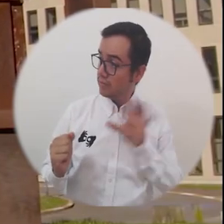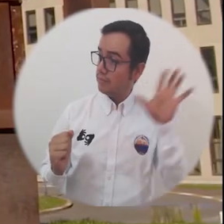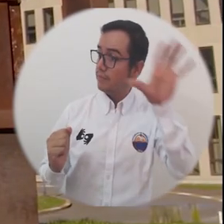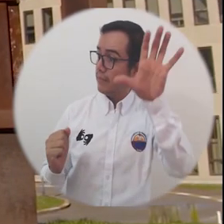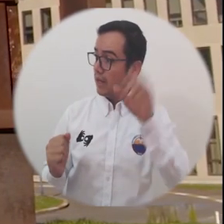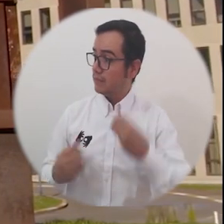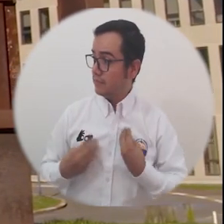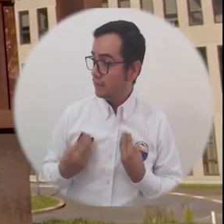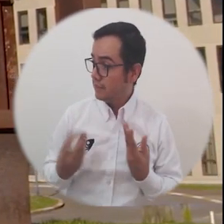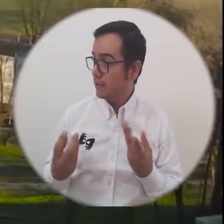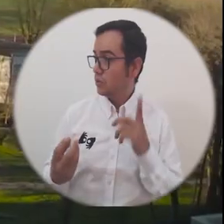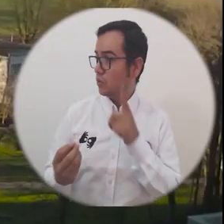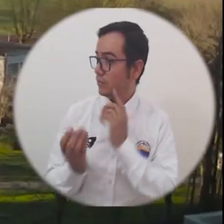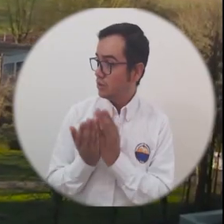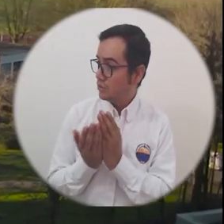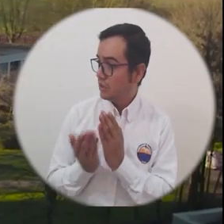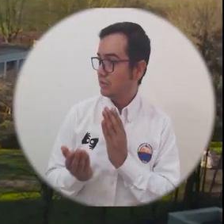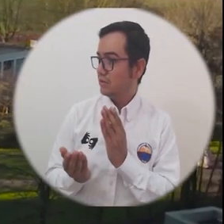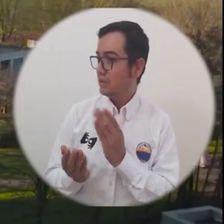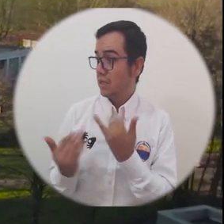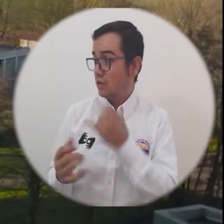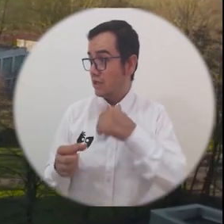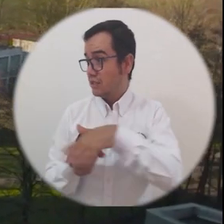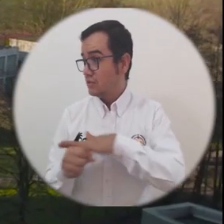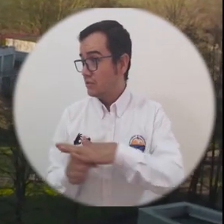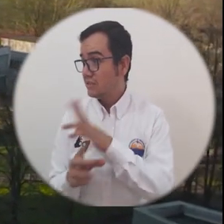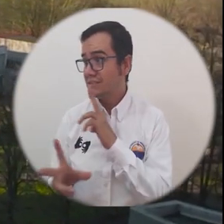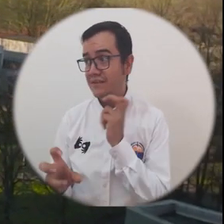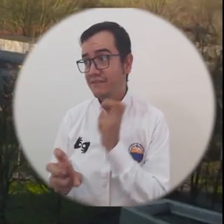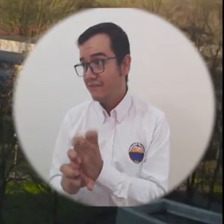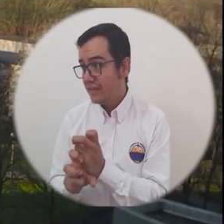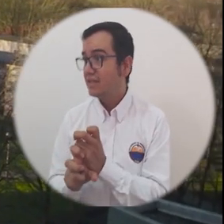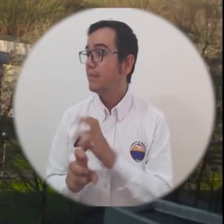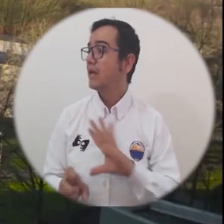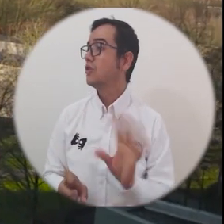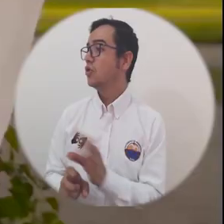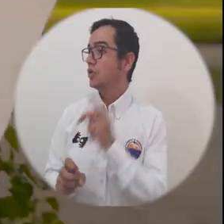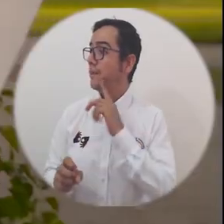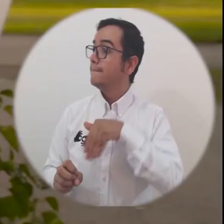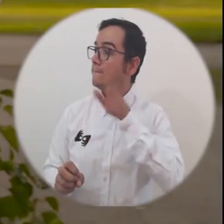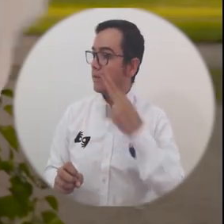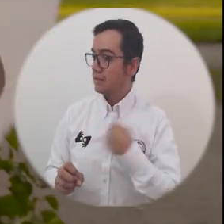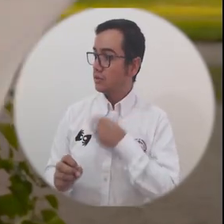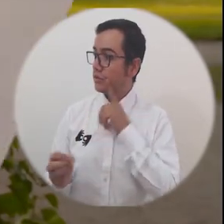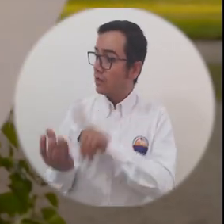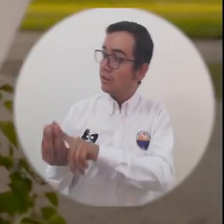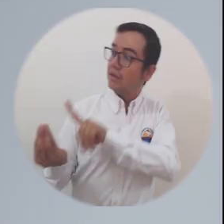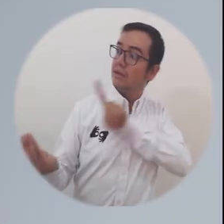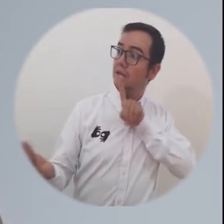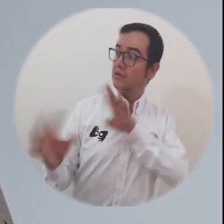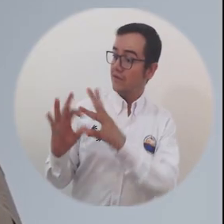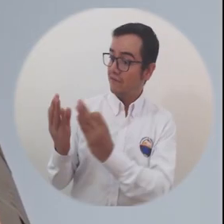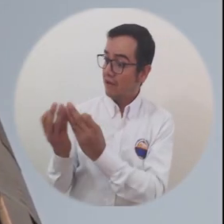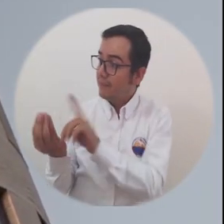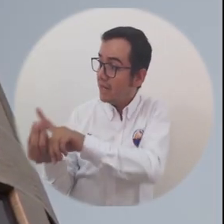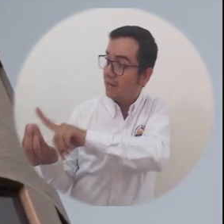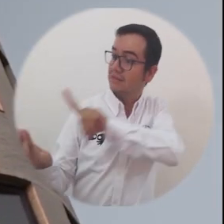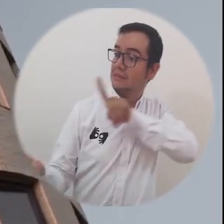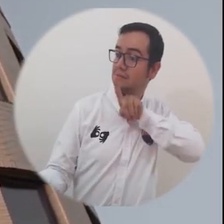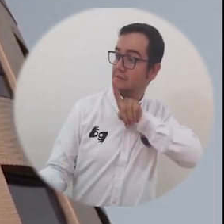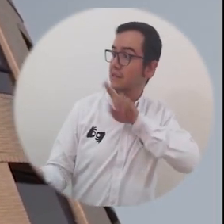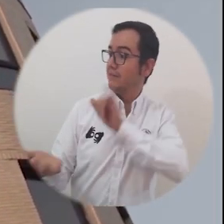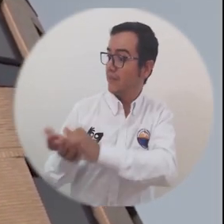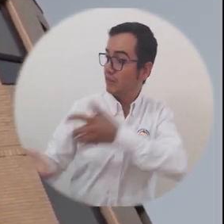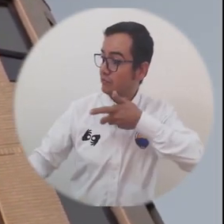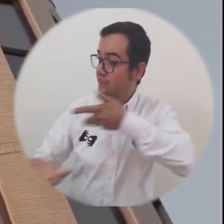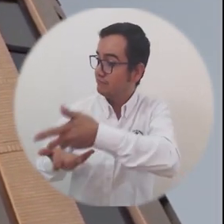en el exterior no es una situación fácil para ninguno digamos que particularmente para nosotros el estar tan fuera de casa y no